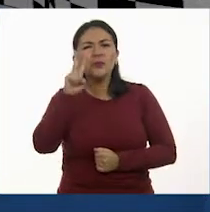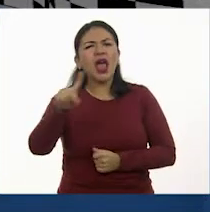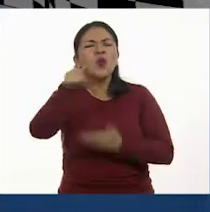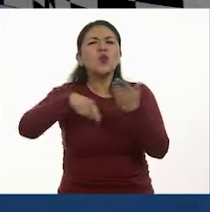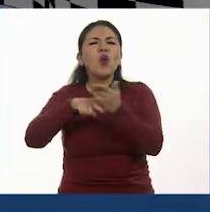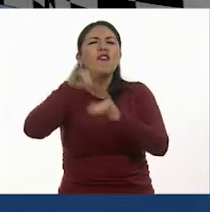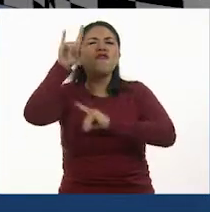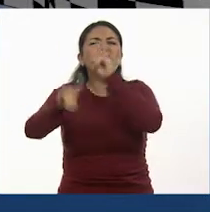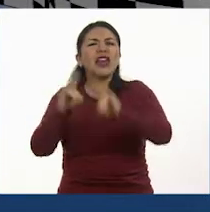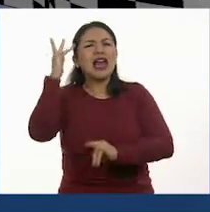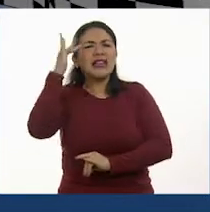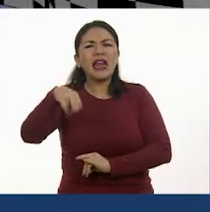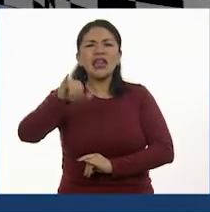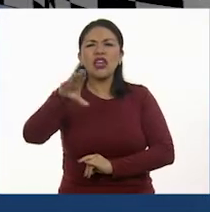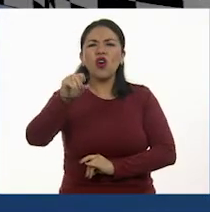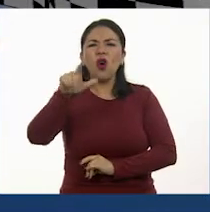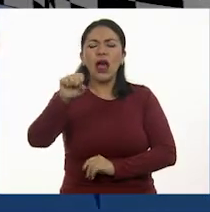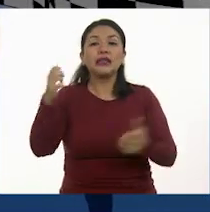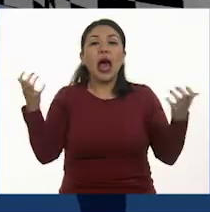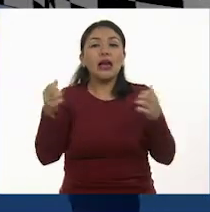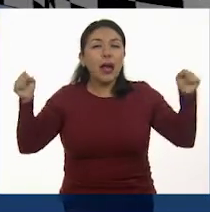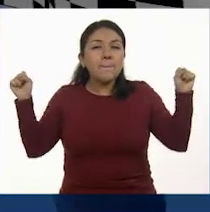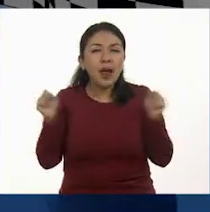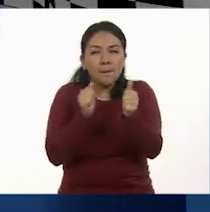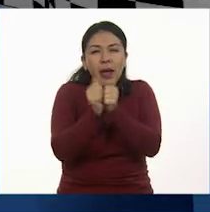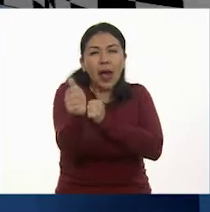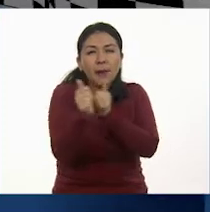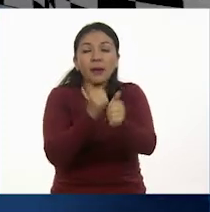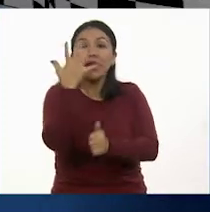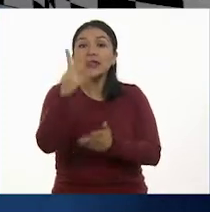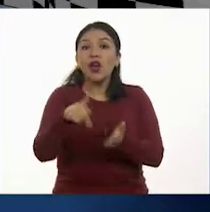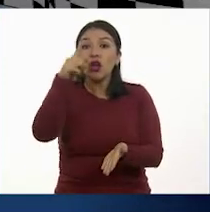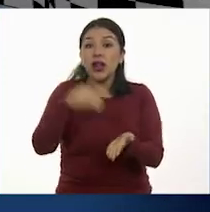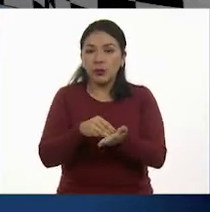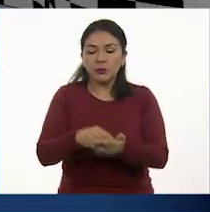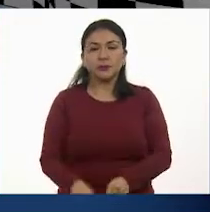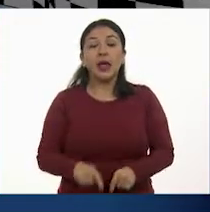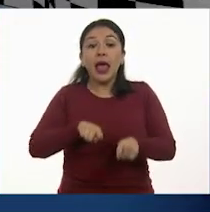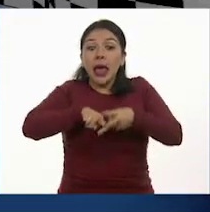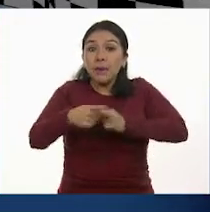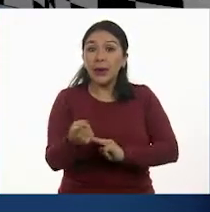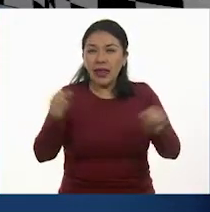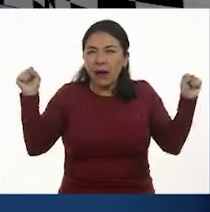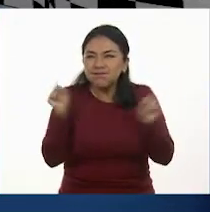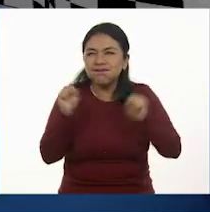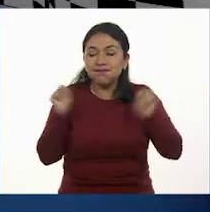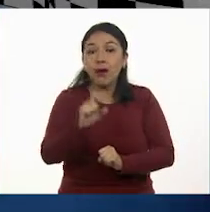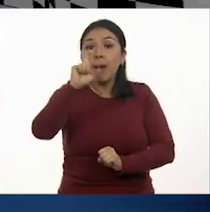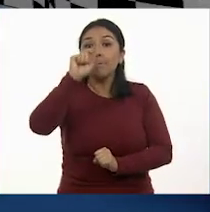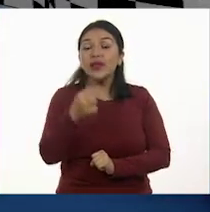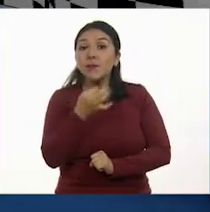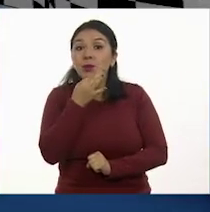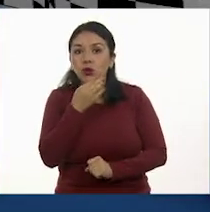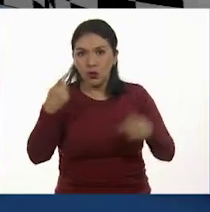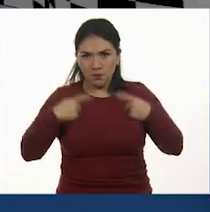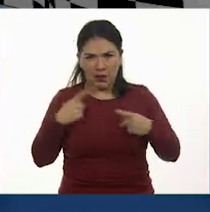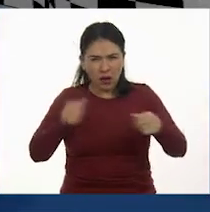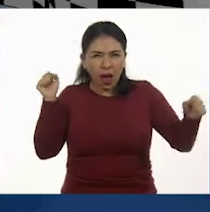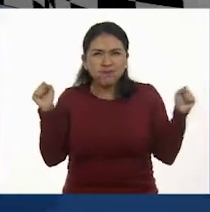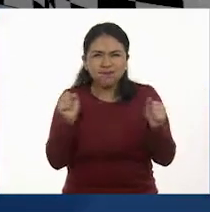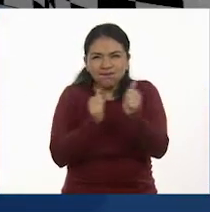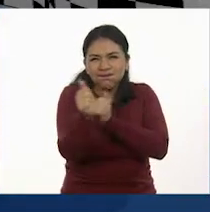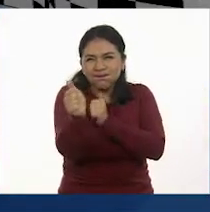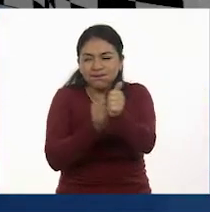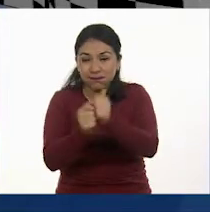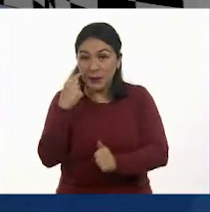Nicolás se lleva a cabo una carrera de 5 kilómetros. A los 20 minutos de comenzada la carrera, los participantes llevan los